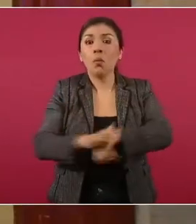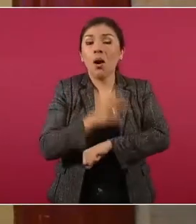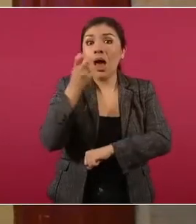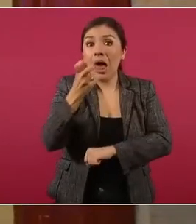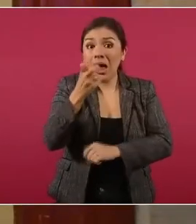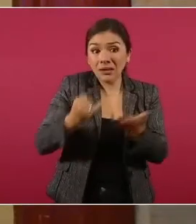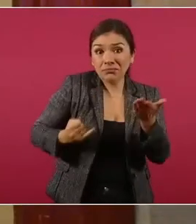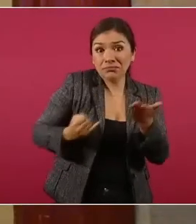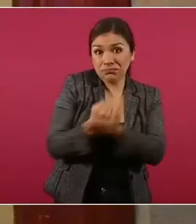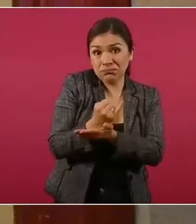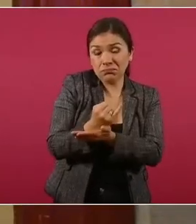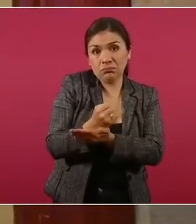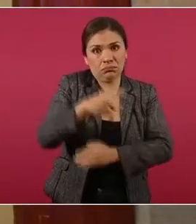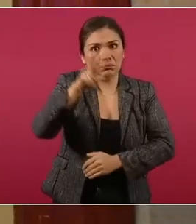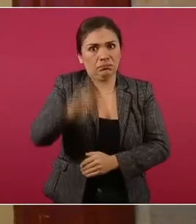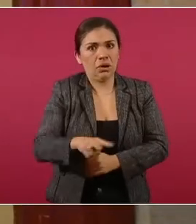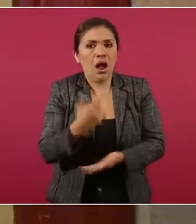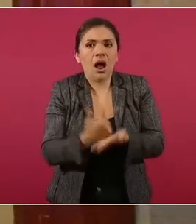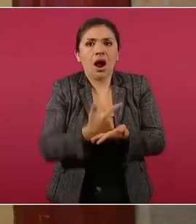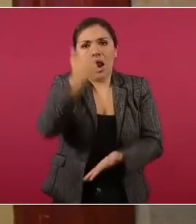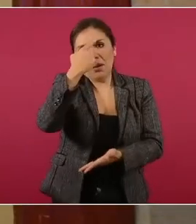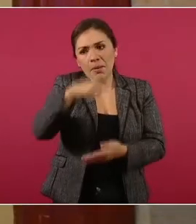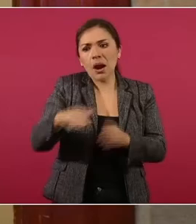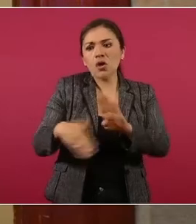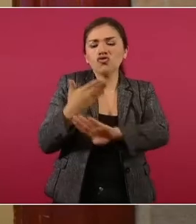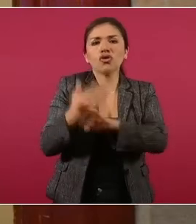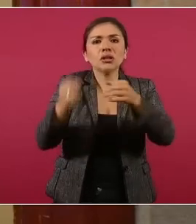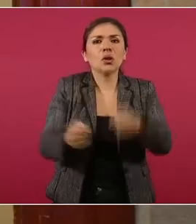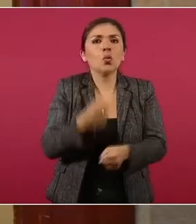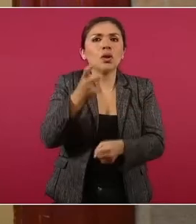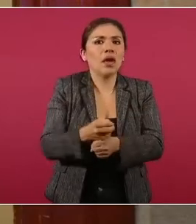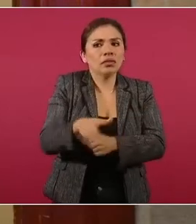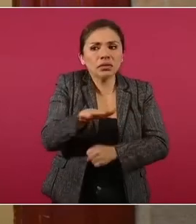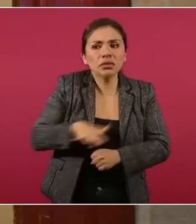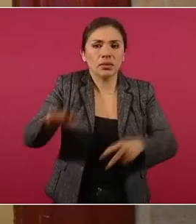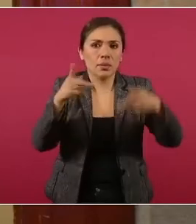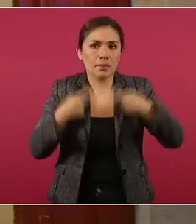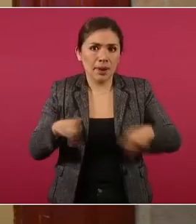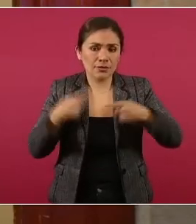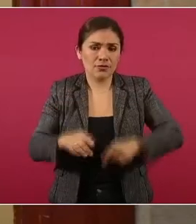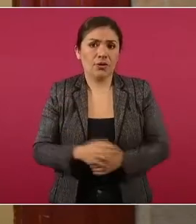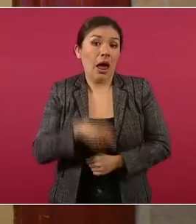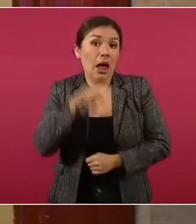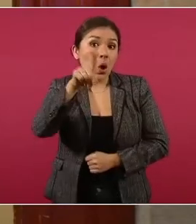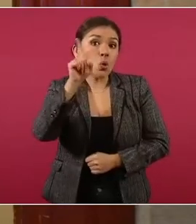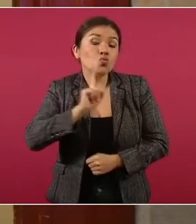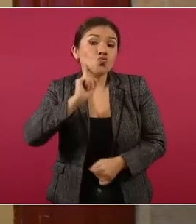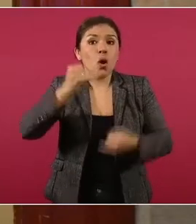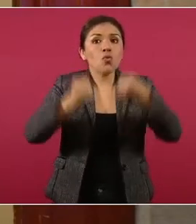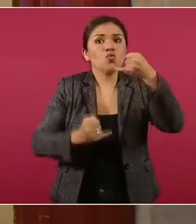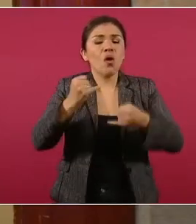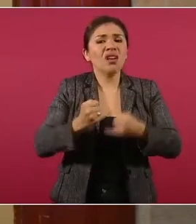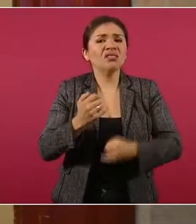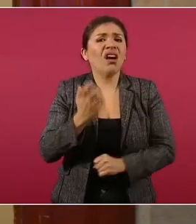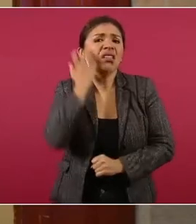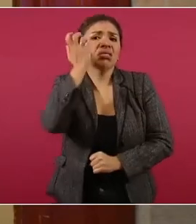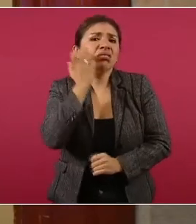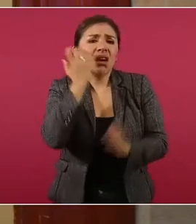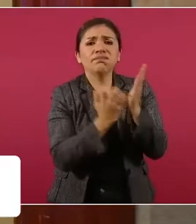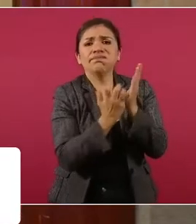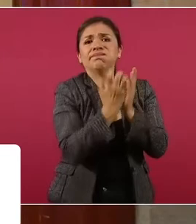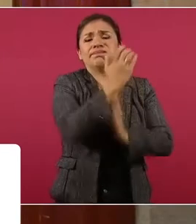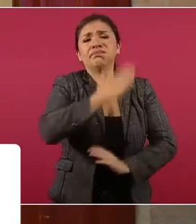resoluciones afectan la seguridad pública y además esta jueza se está excediendo en sus facultades.